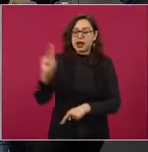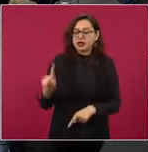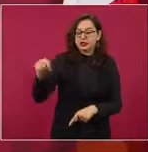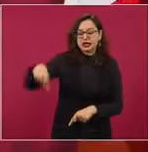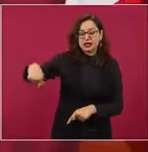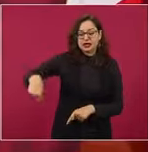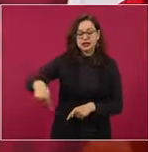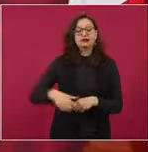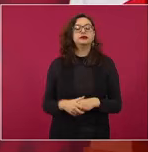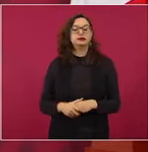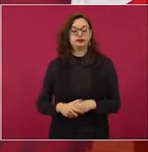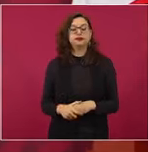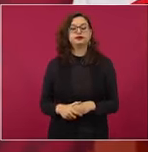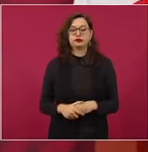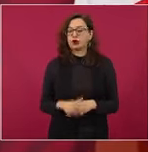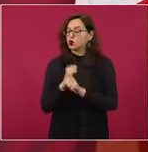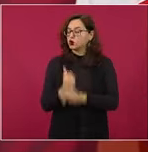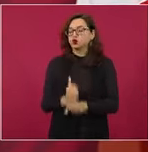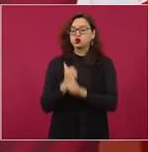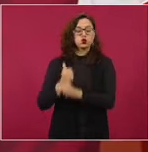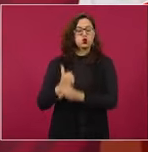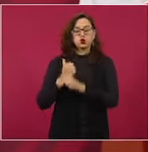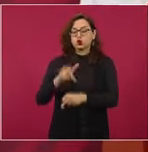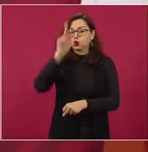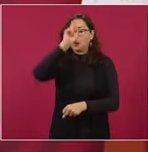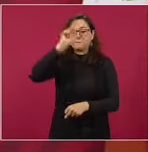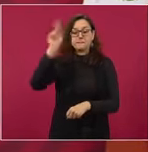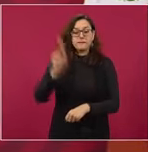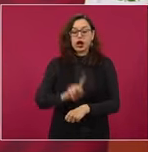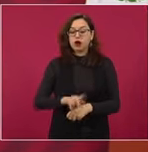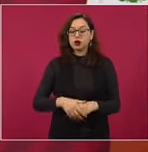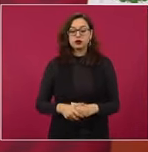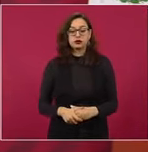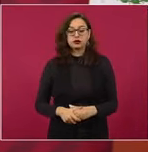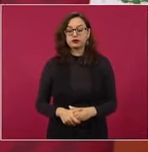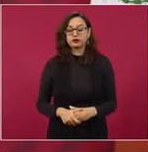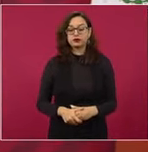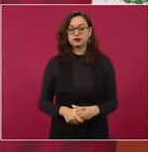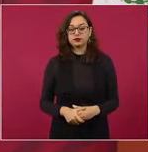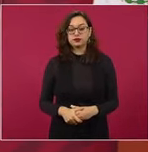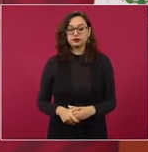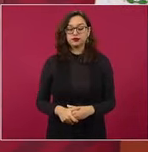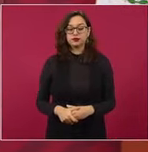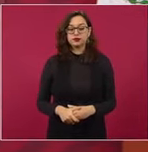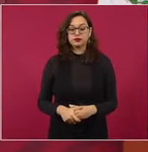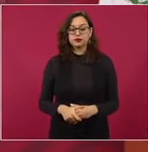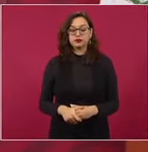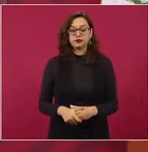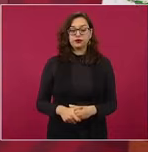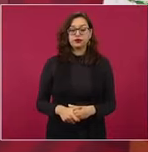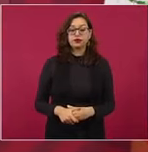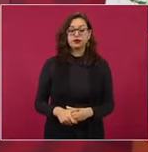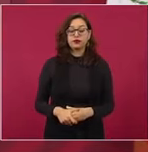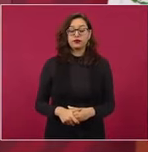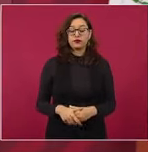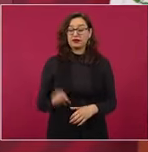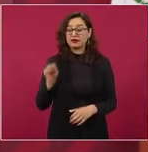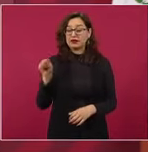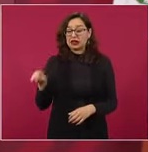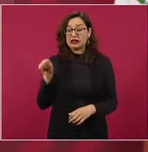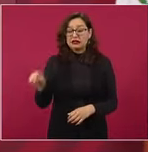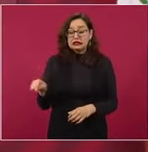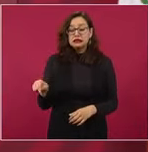detenidos y muchos murieron, los dirigentes